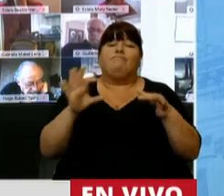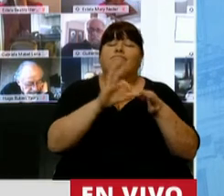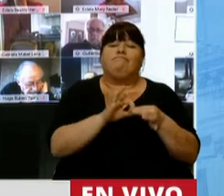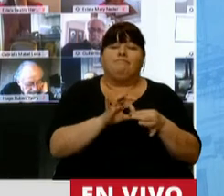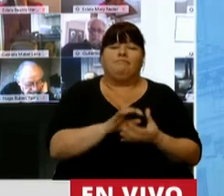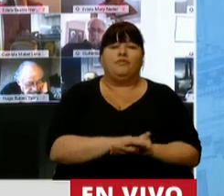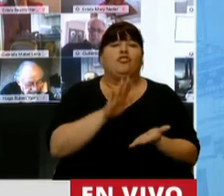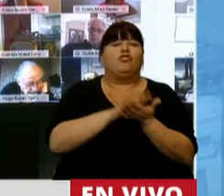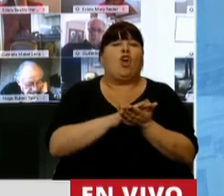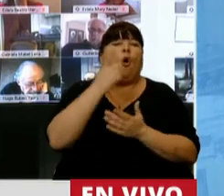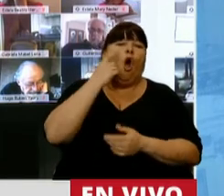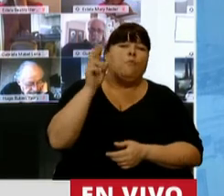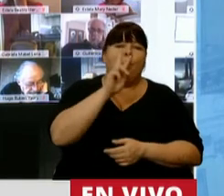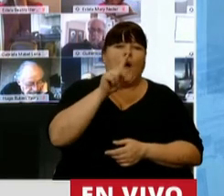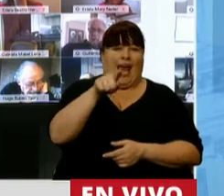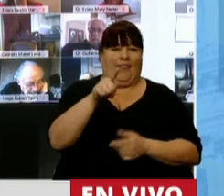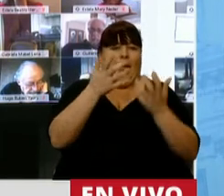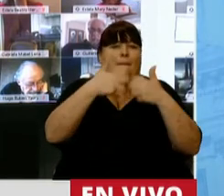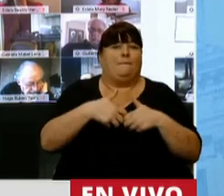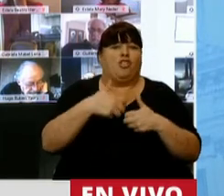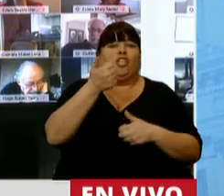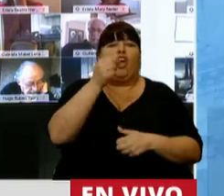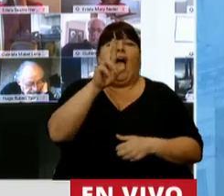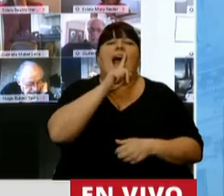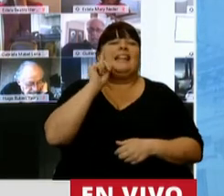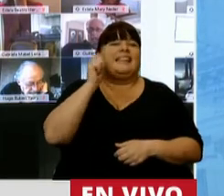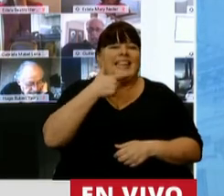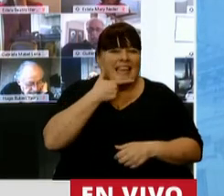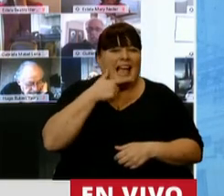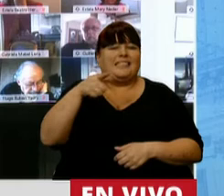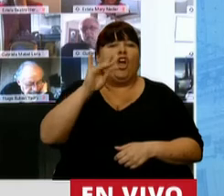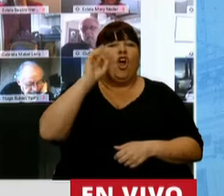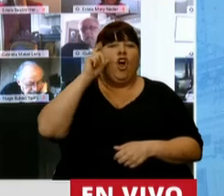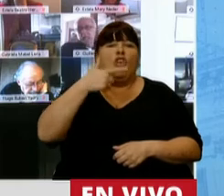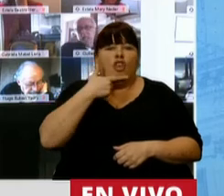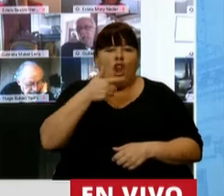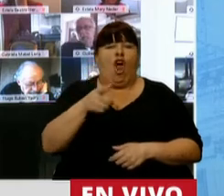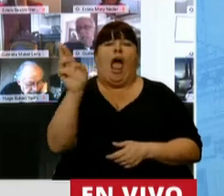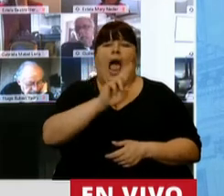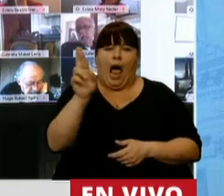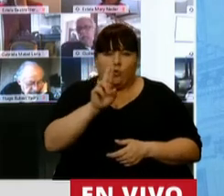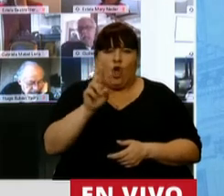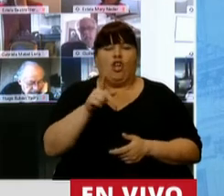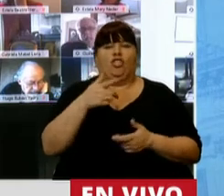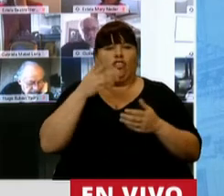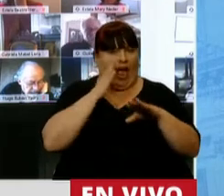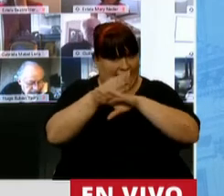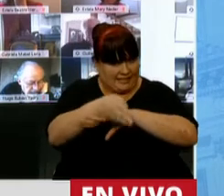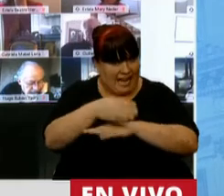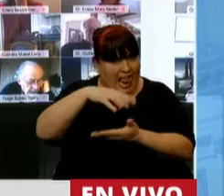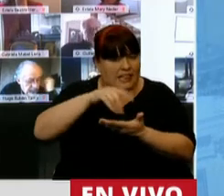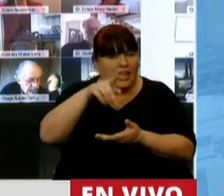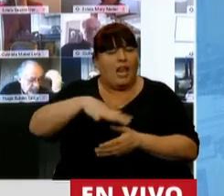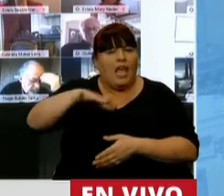a los hombres y mujeres del proyecto Artigas, a los cuales Dolores Echeverde autorizó a entrar a estas tierras, se